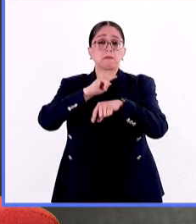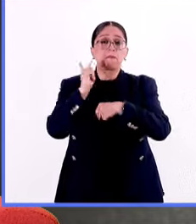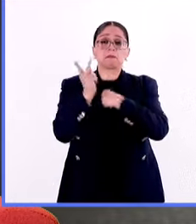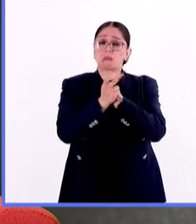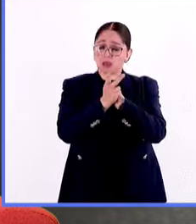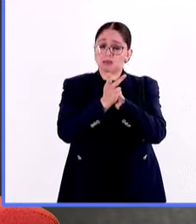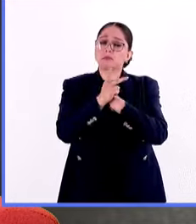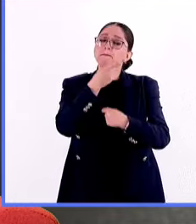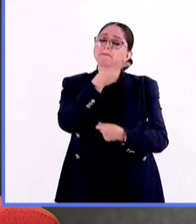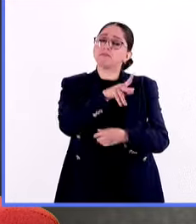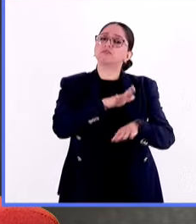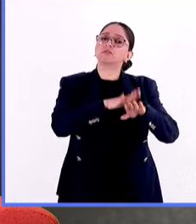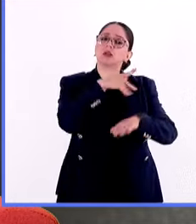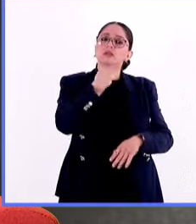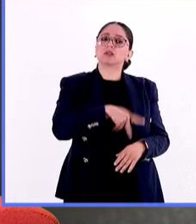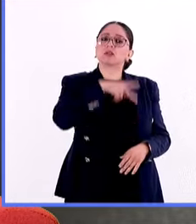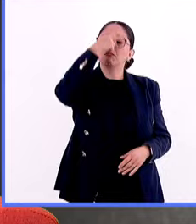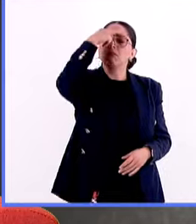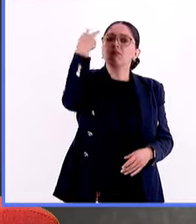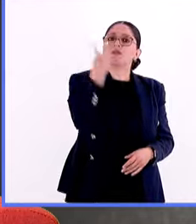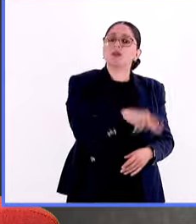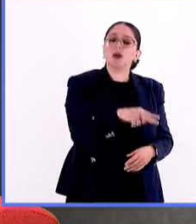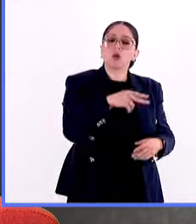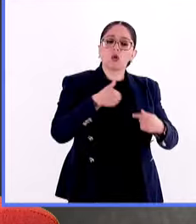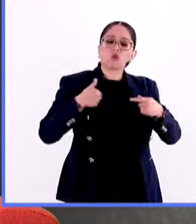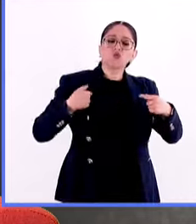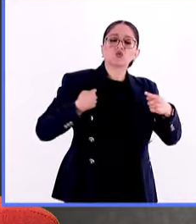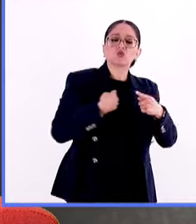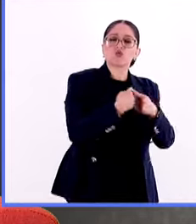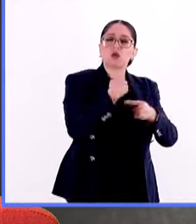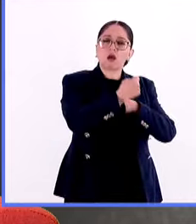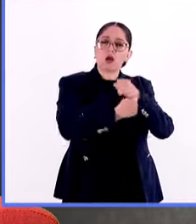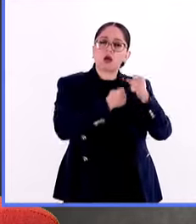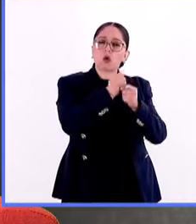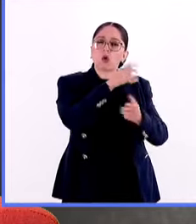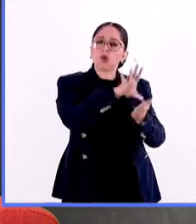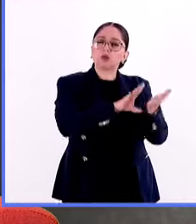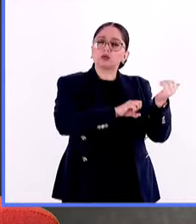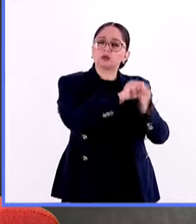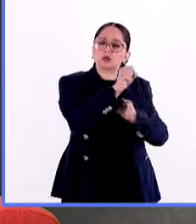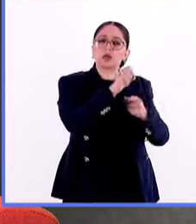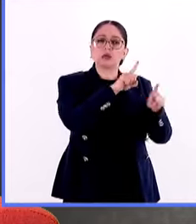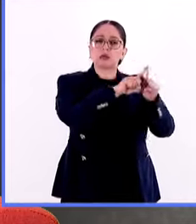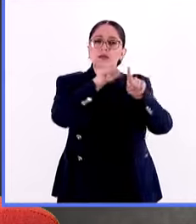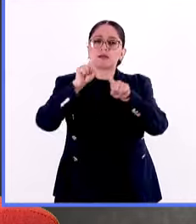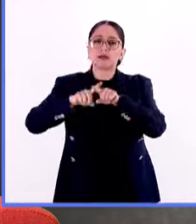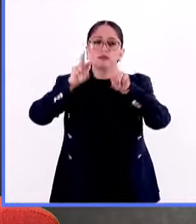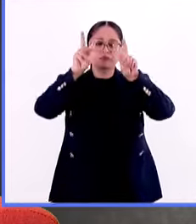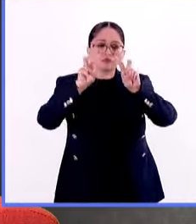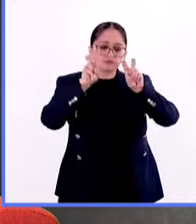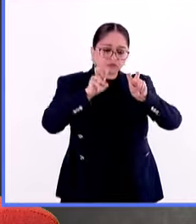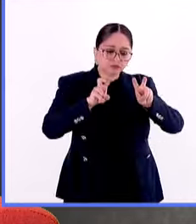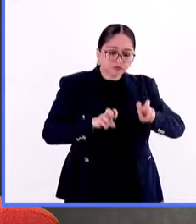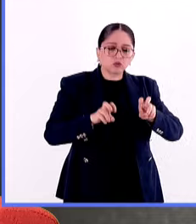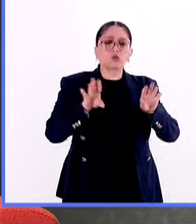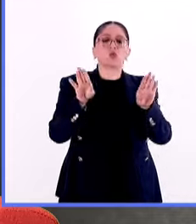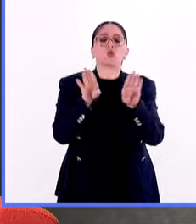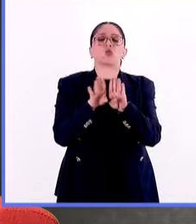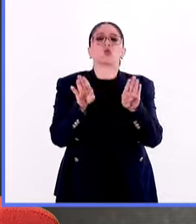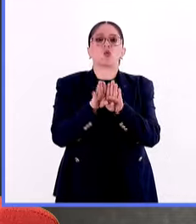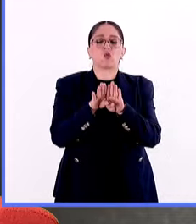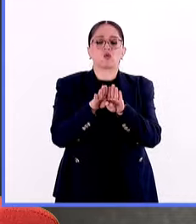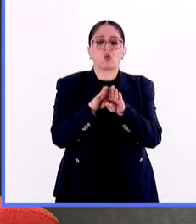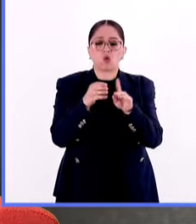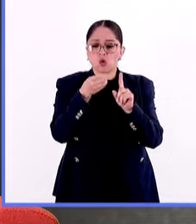fundamental en nuestra historia constitucional tener textos que nos han marcado el camino de cómo organizarse, de